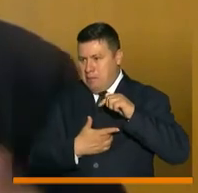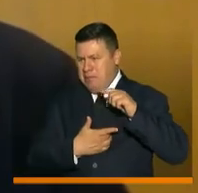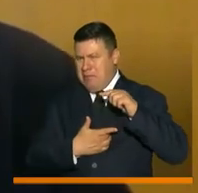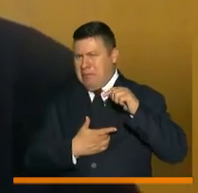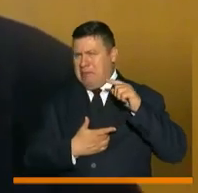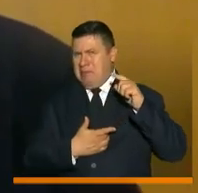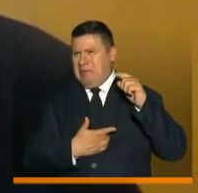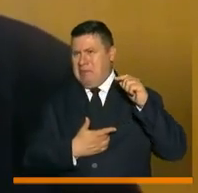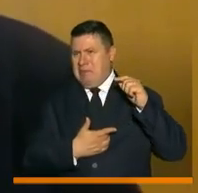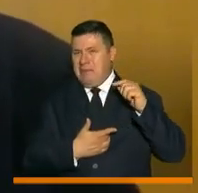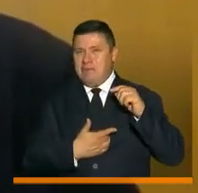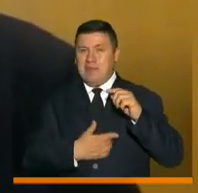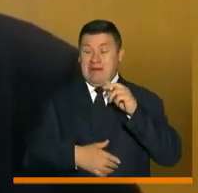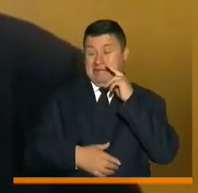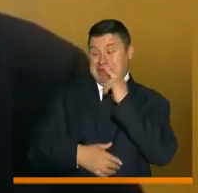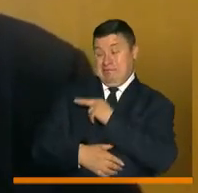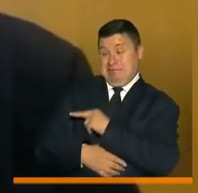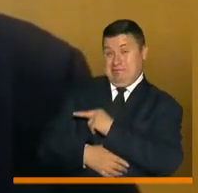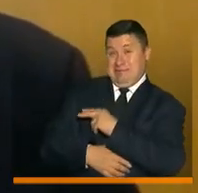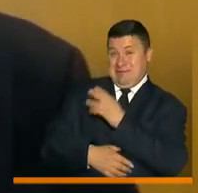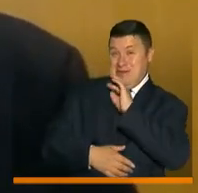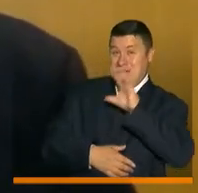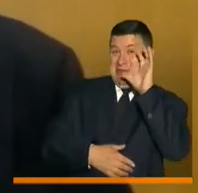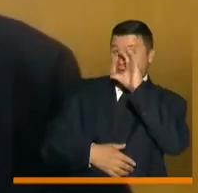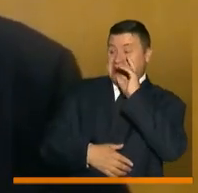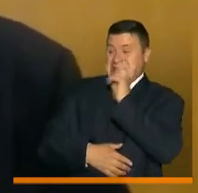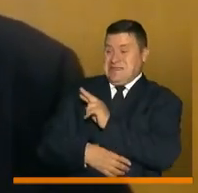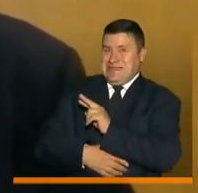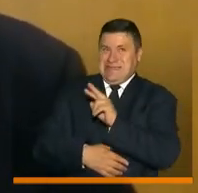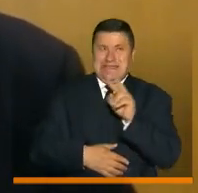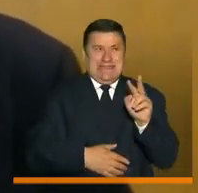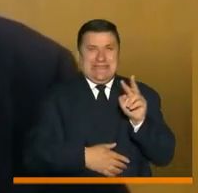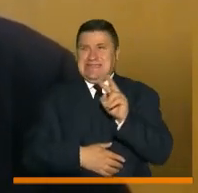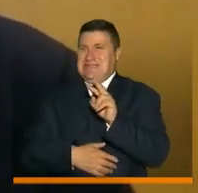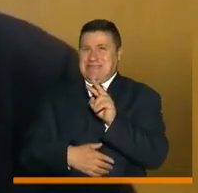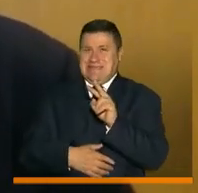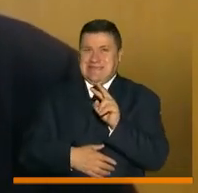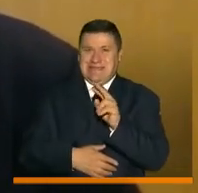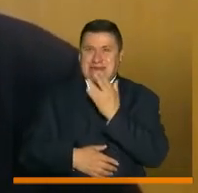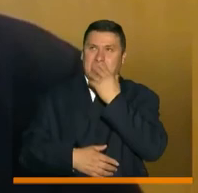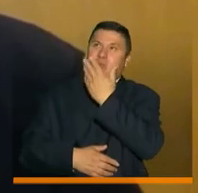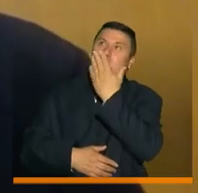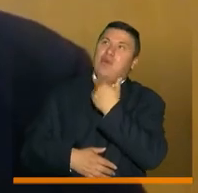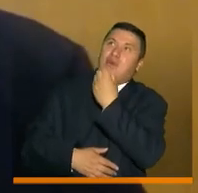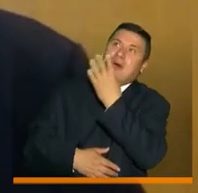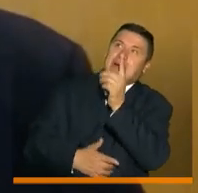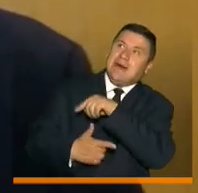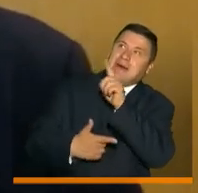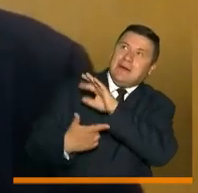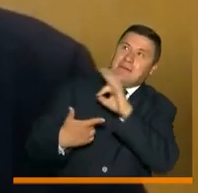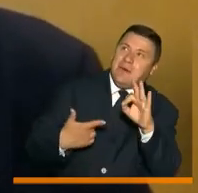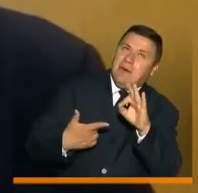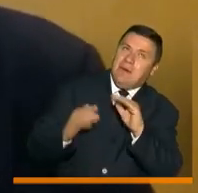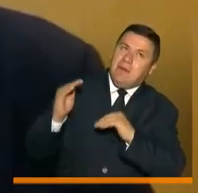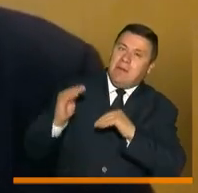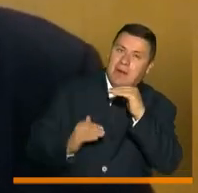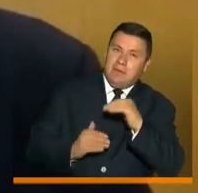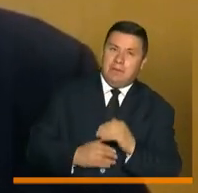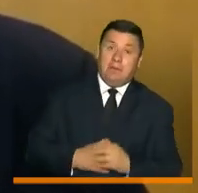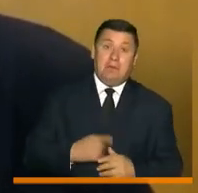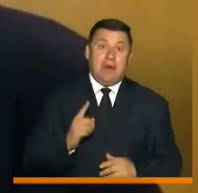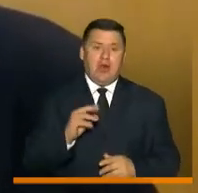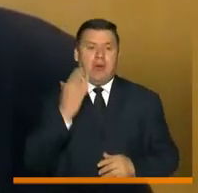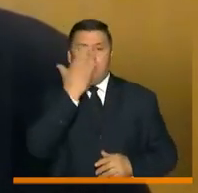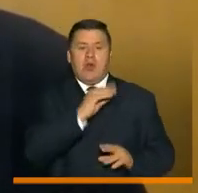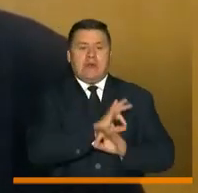menos bien, digamos, en la foto de los fallecidos y de los casos. Se pueden ver mejor en la letalidad, eso lo compensa un poco, pero eso no es razón para no